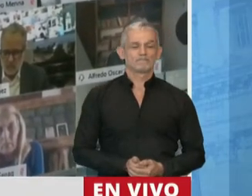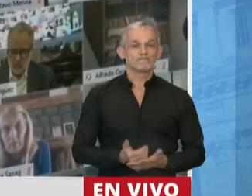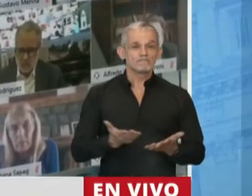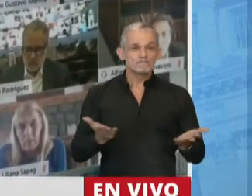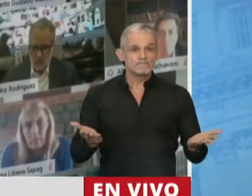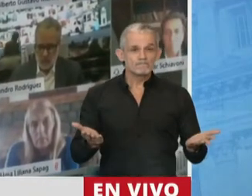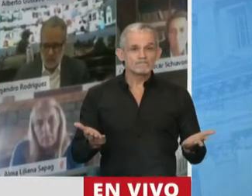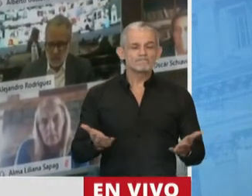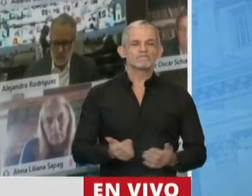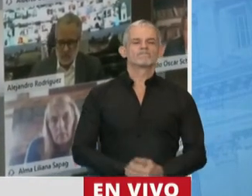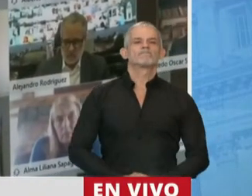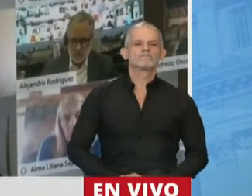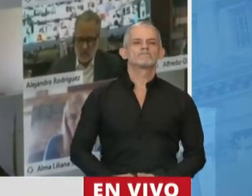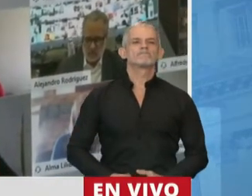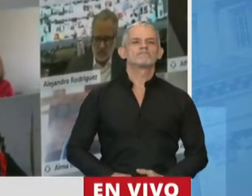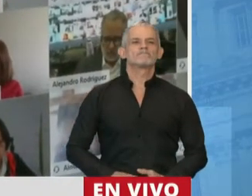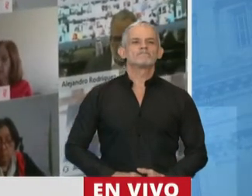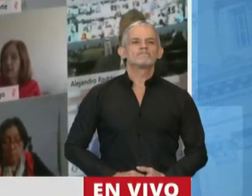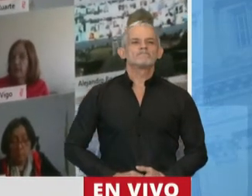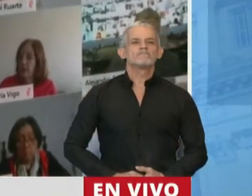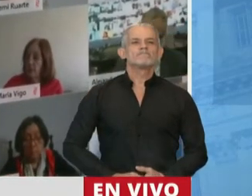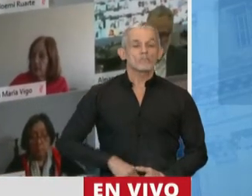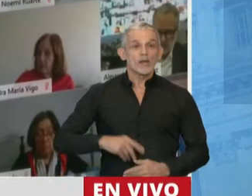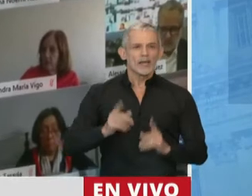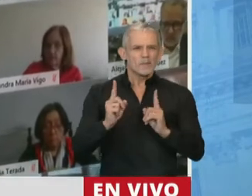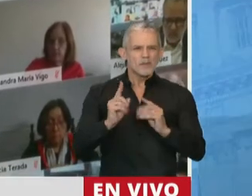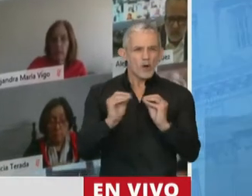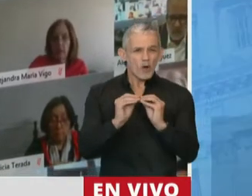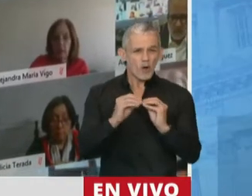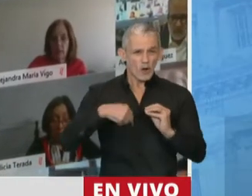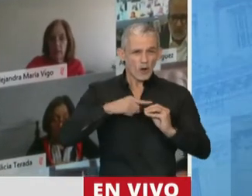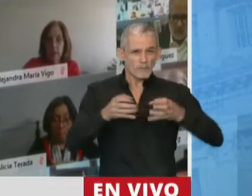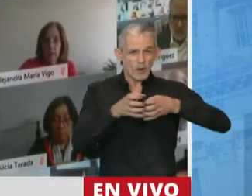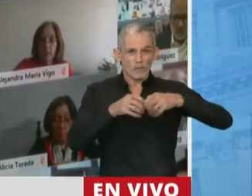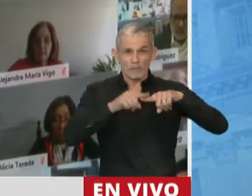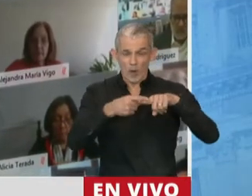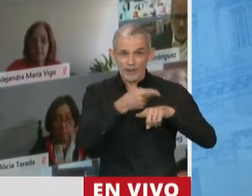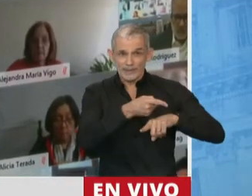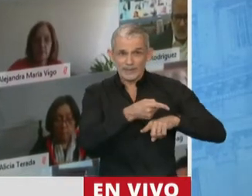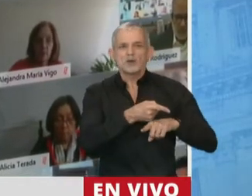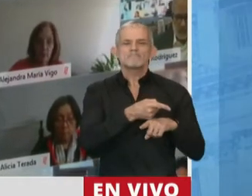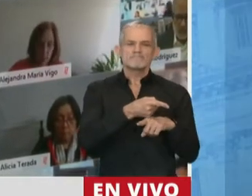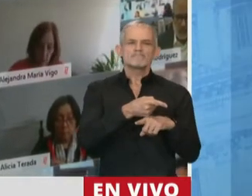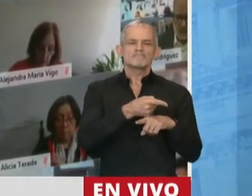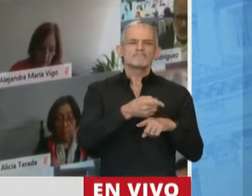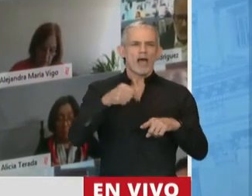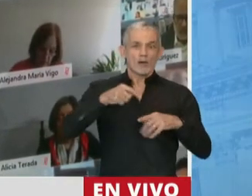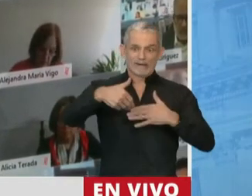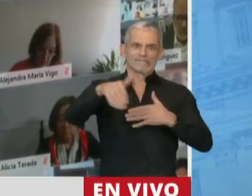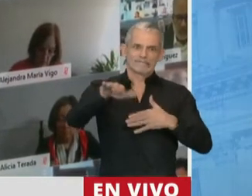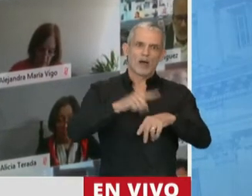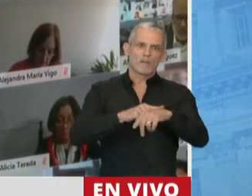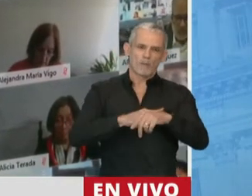Presidente, y en la misma línea que mi compañero de Juntos por el Cambio, creo que tenemos que pensar que vienen momentos